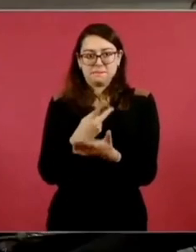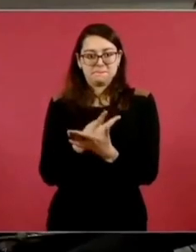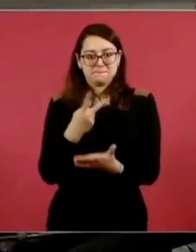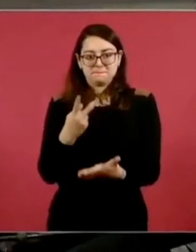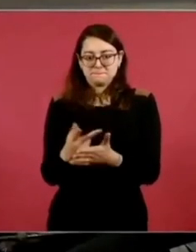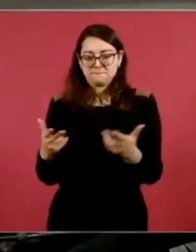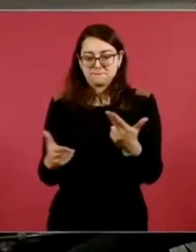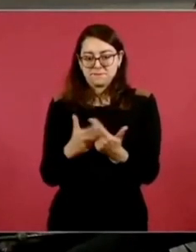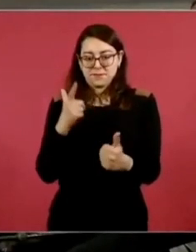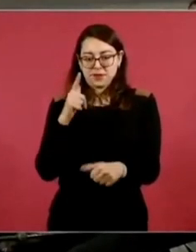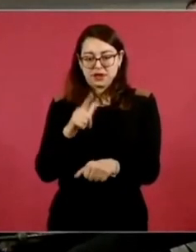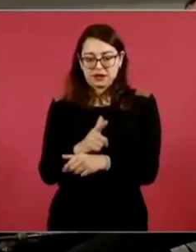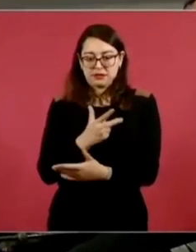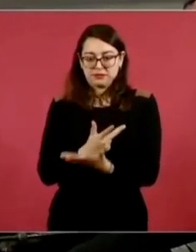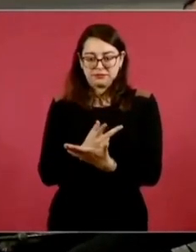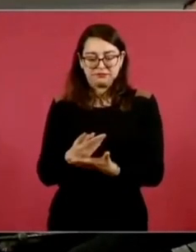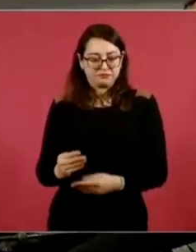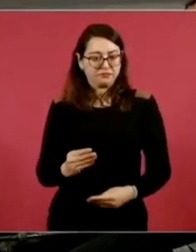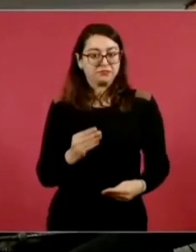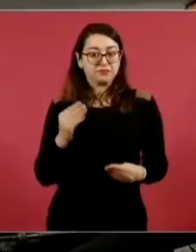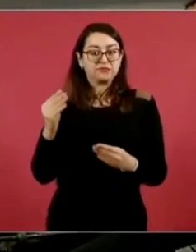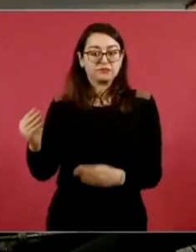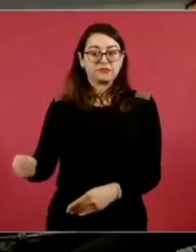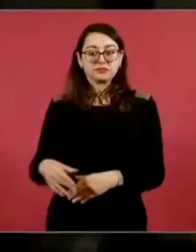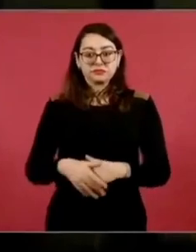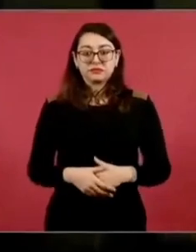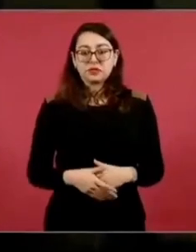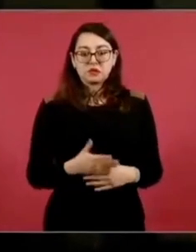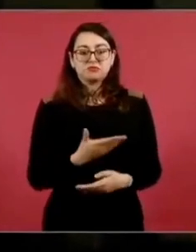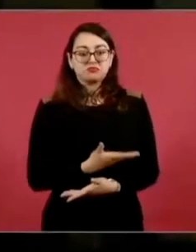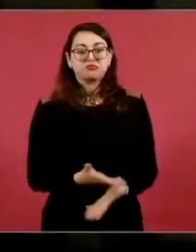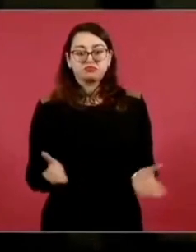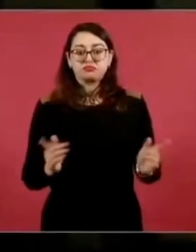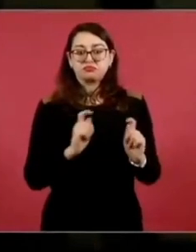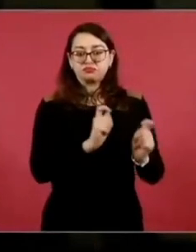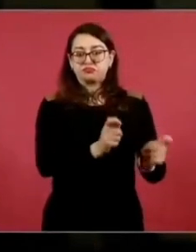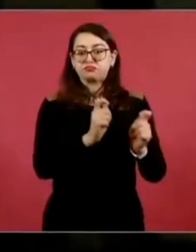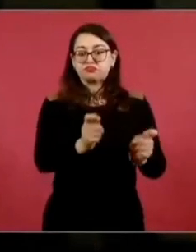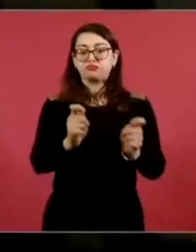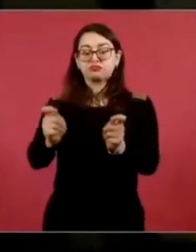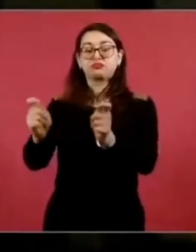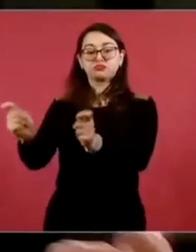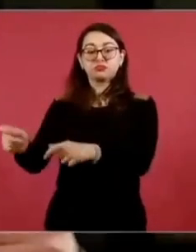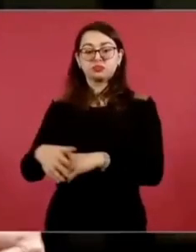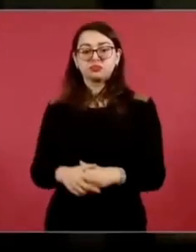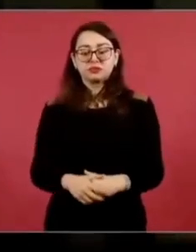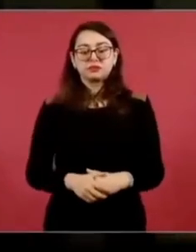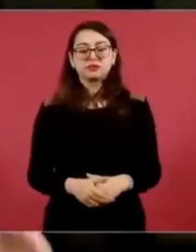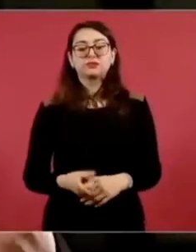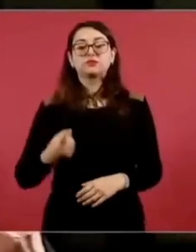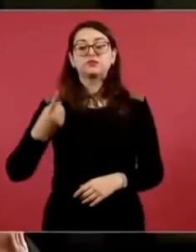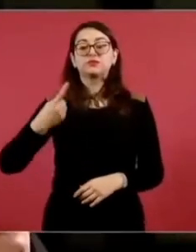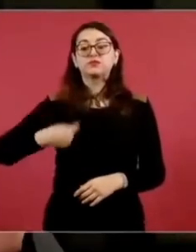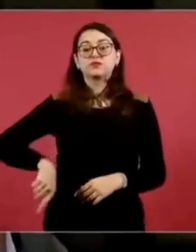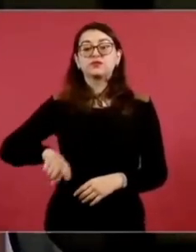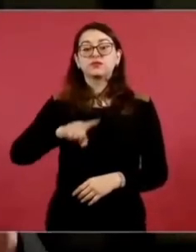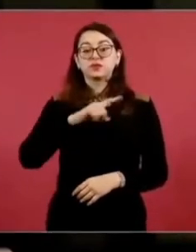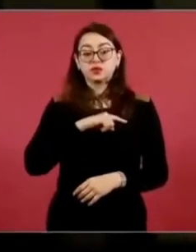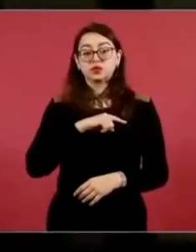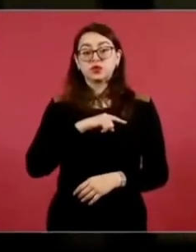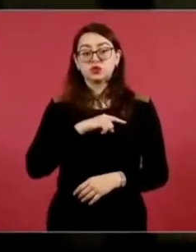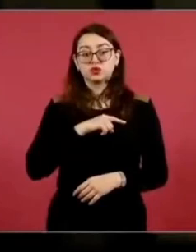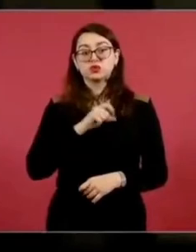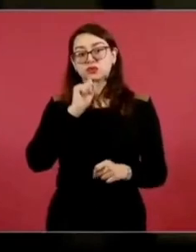por el presidente Echeverría. Así se distribuyó con esos personajes. Nosotros recibimos con el maestro Spota por